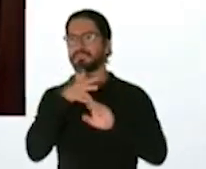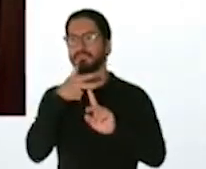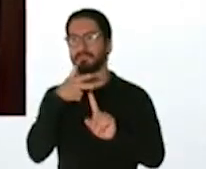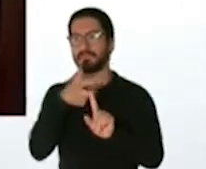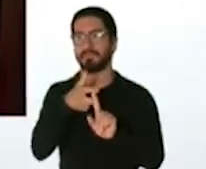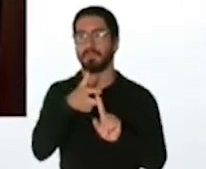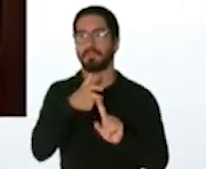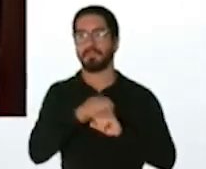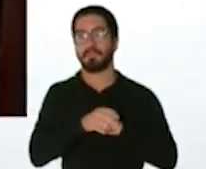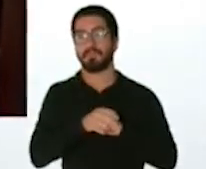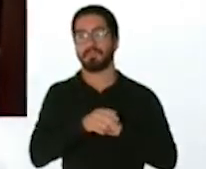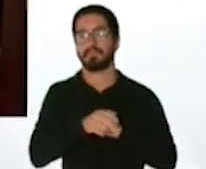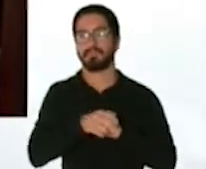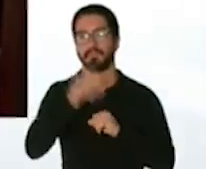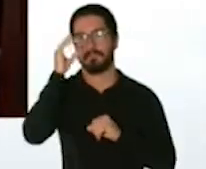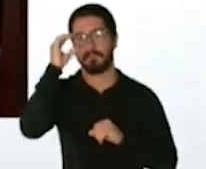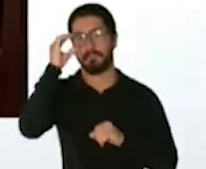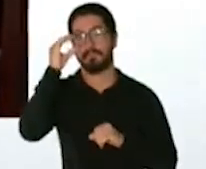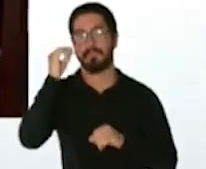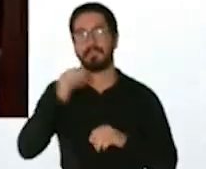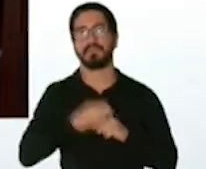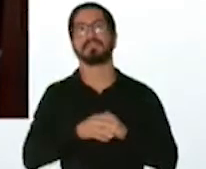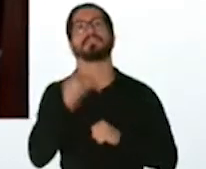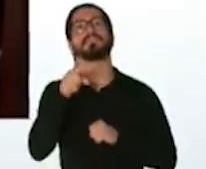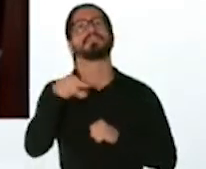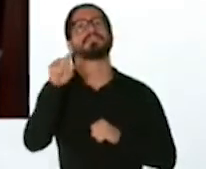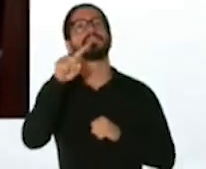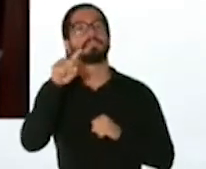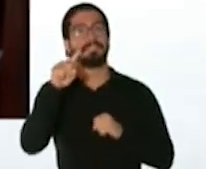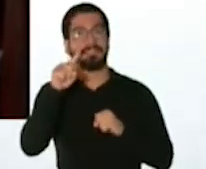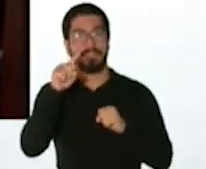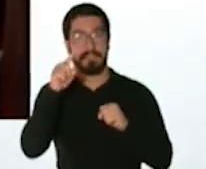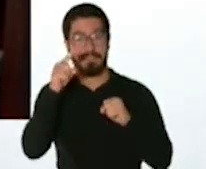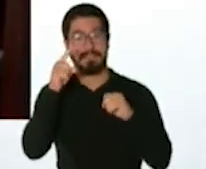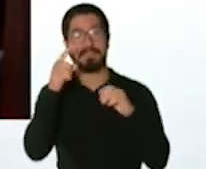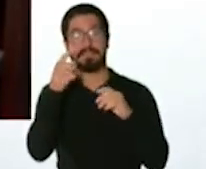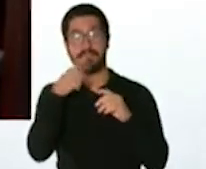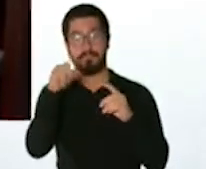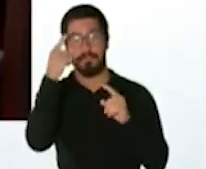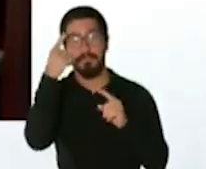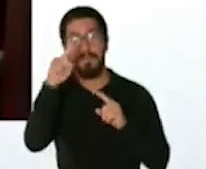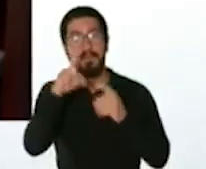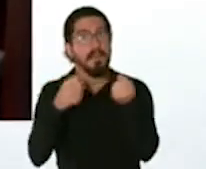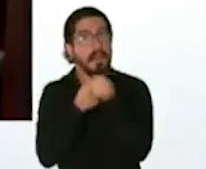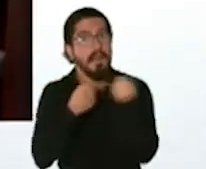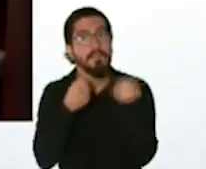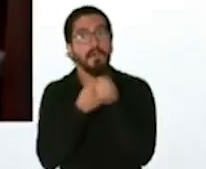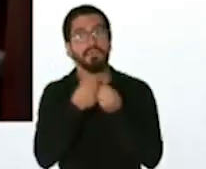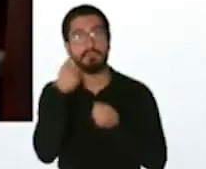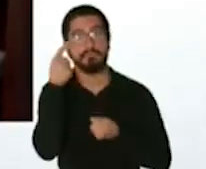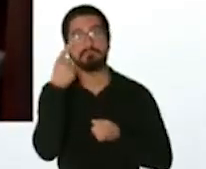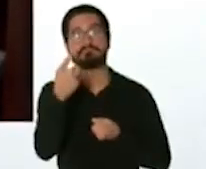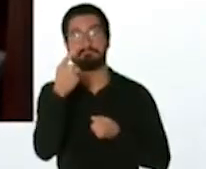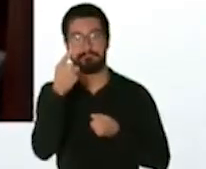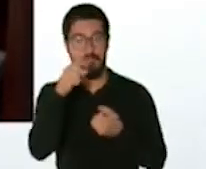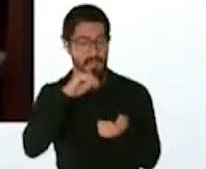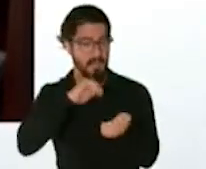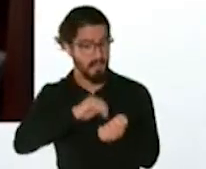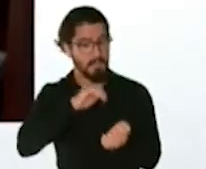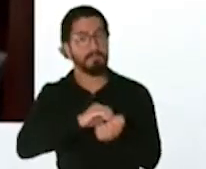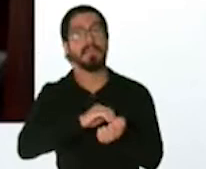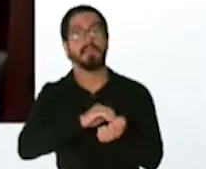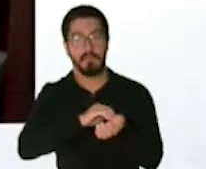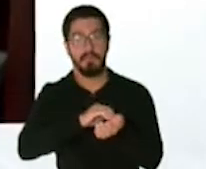médicos activos que bien y en cuanto a las estrategias doctor de apoyo para que los médicos